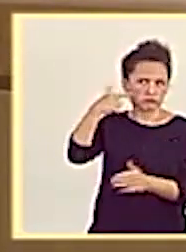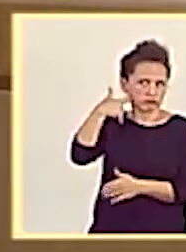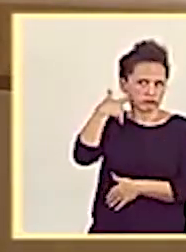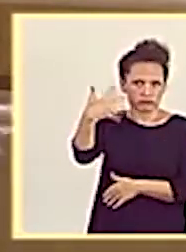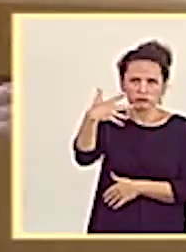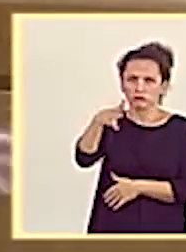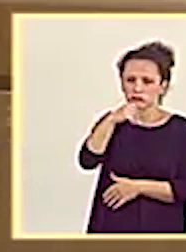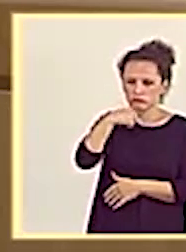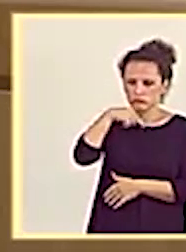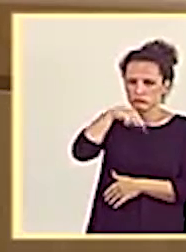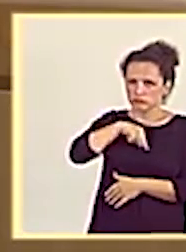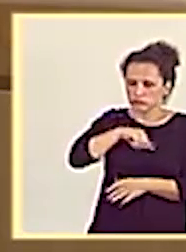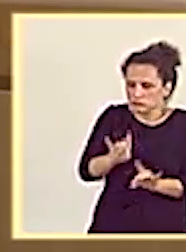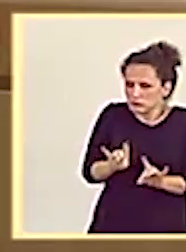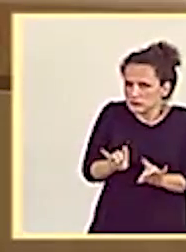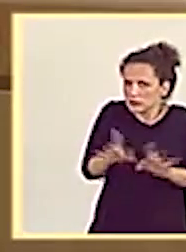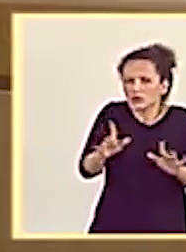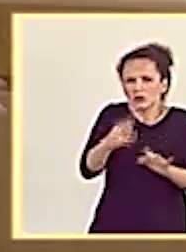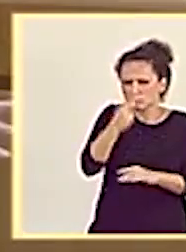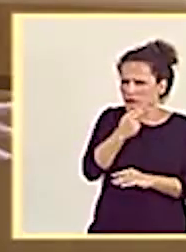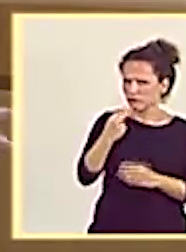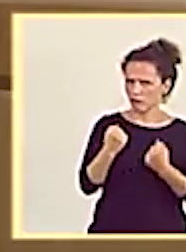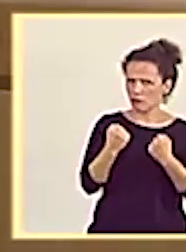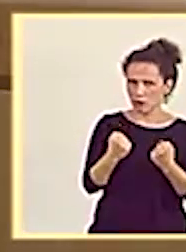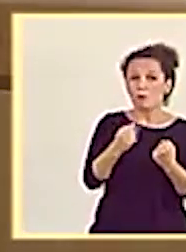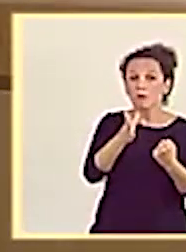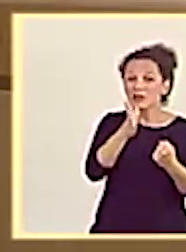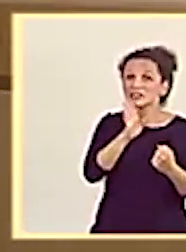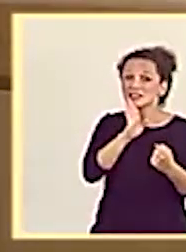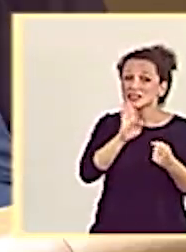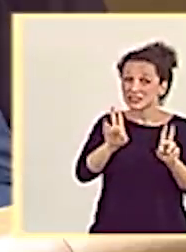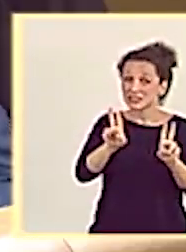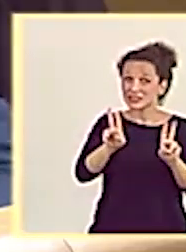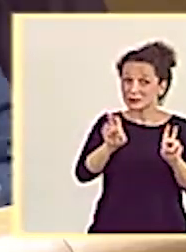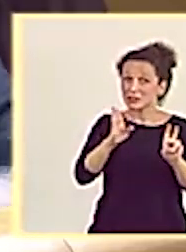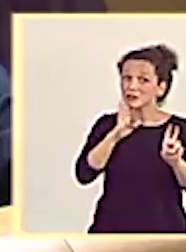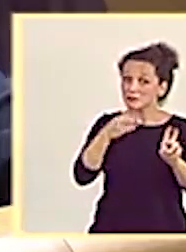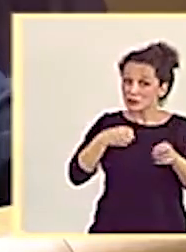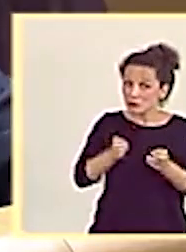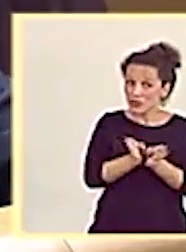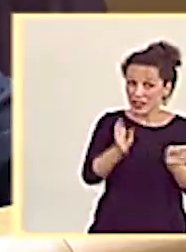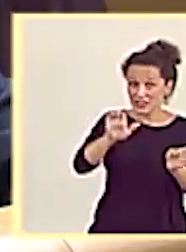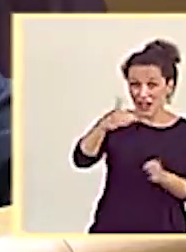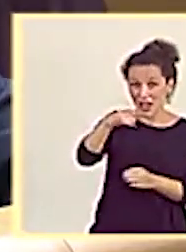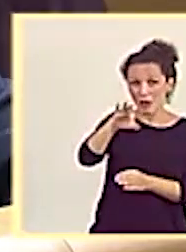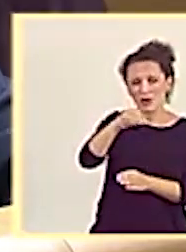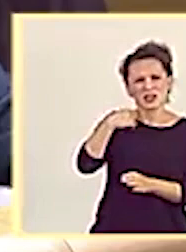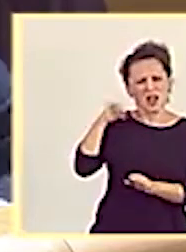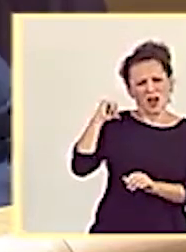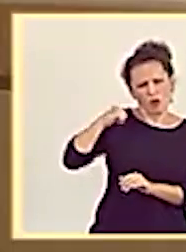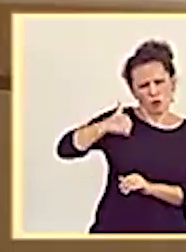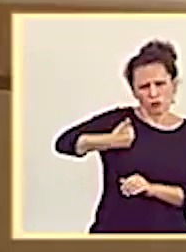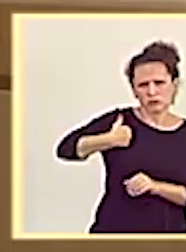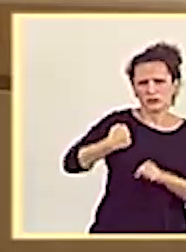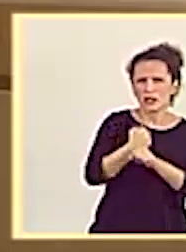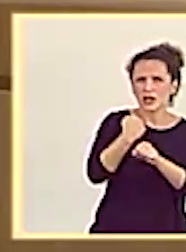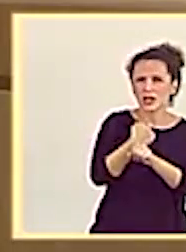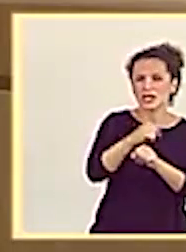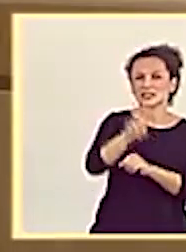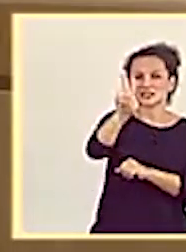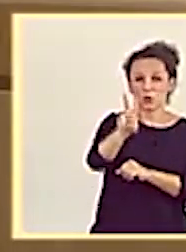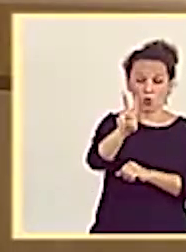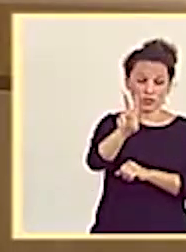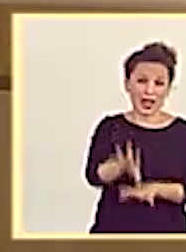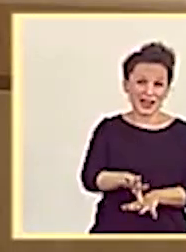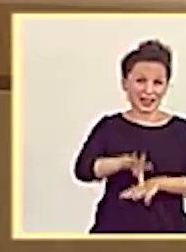emoción, sensibilidad y compromiso. Es un tema en el que venía trabajando en la segunda legislatura